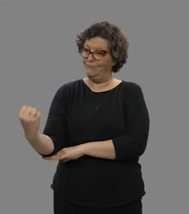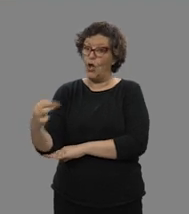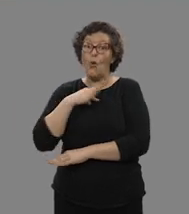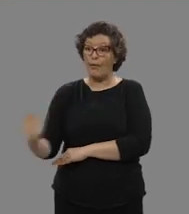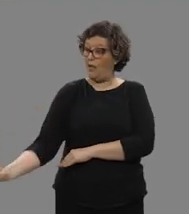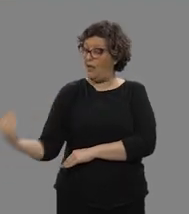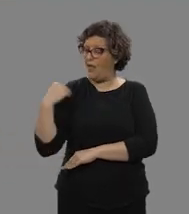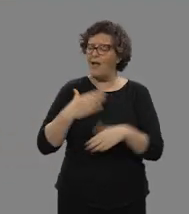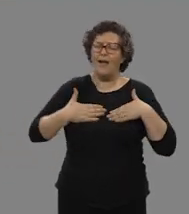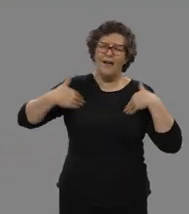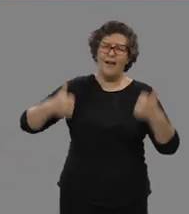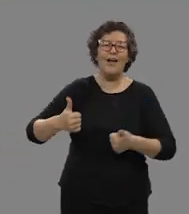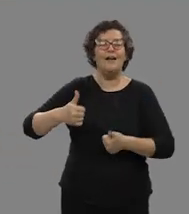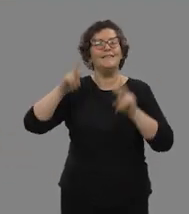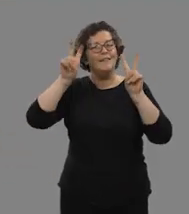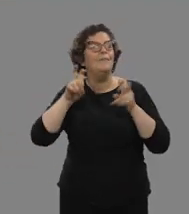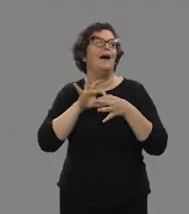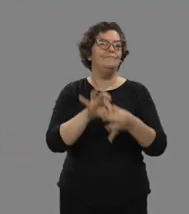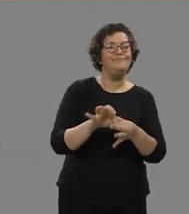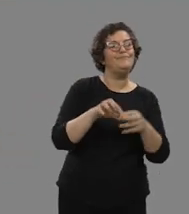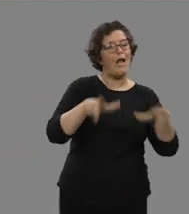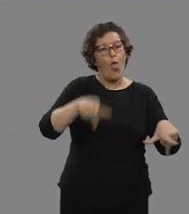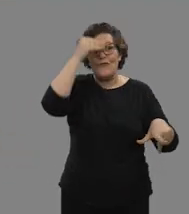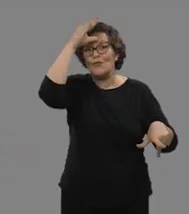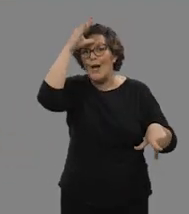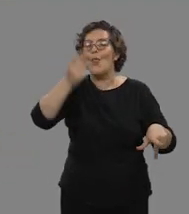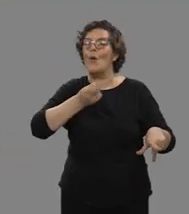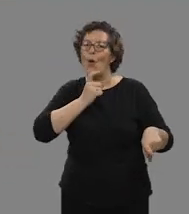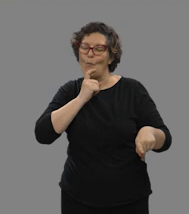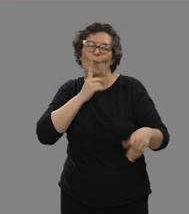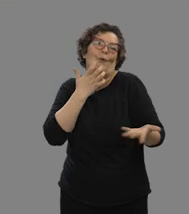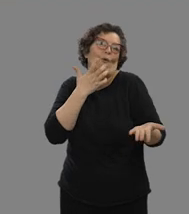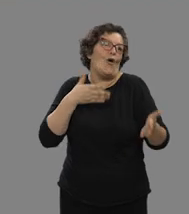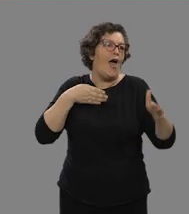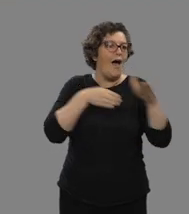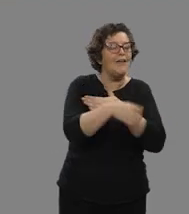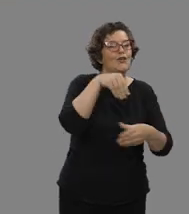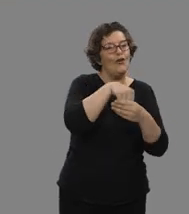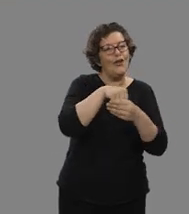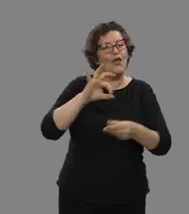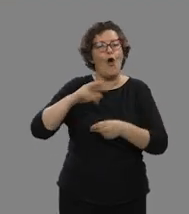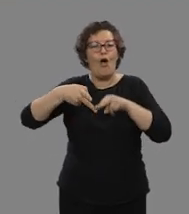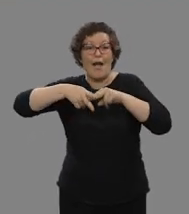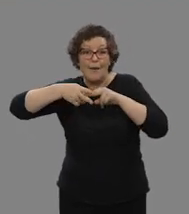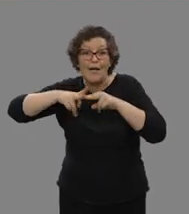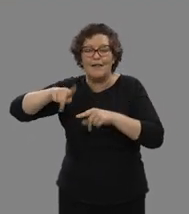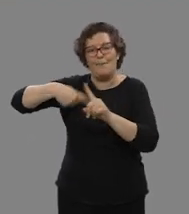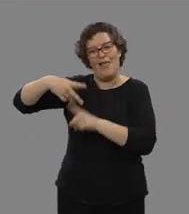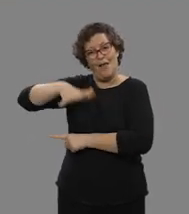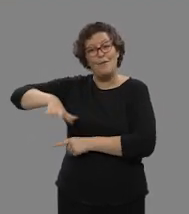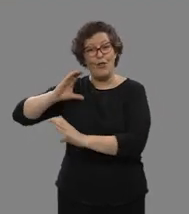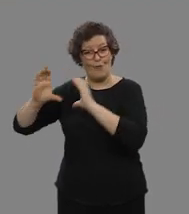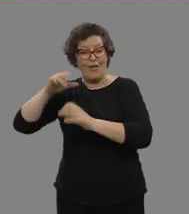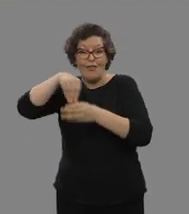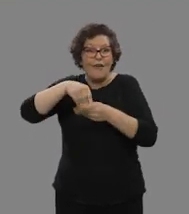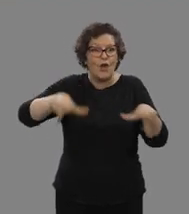Podrás trasladarme todas las dudas que te surjan en lo relativo al uso de aula virtual, desde el acceso a los contenidos hasta la utilización de las herramientas y